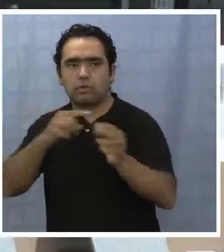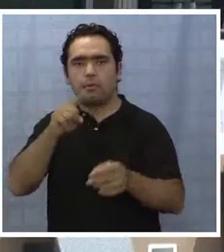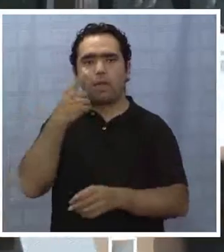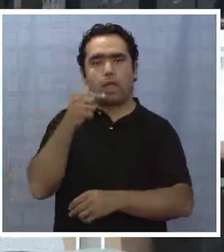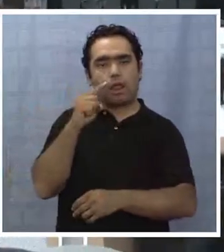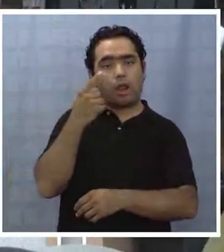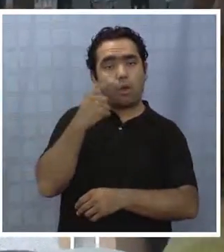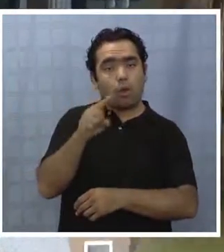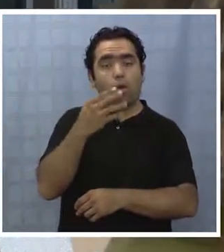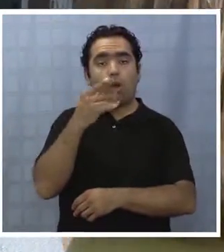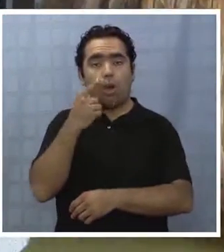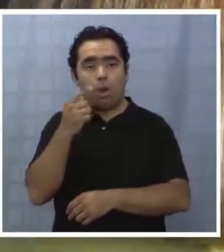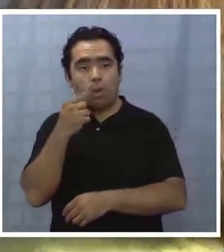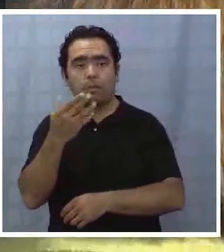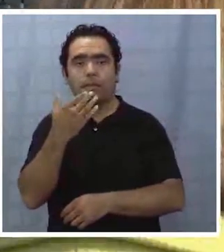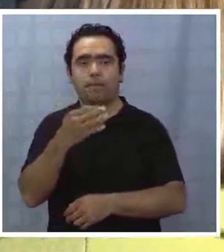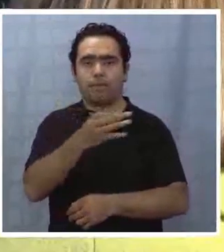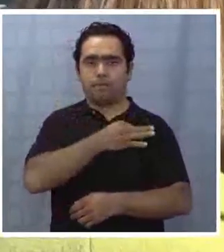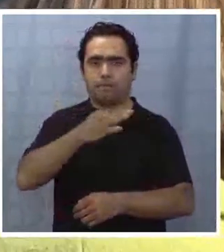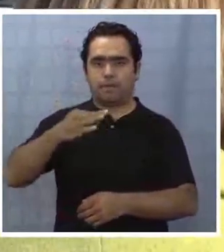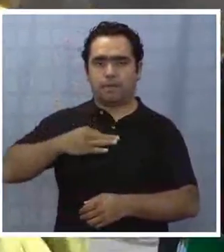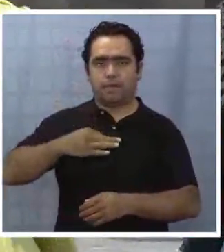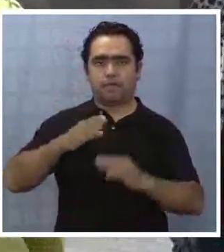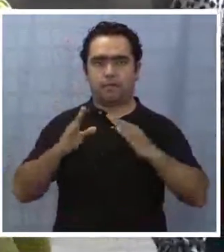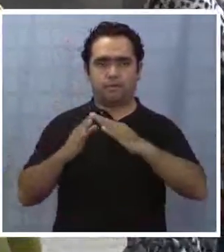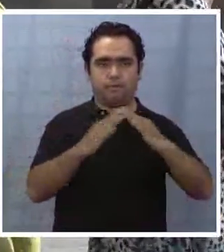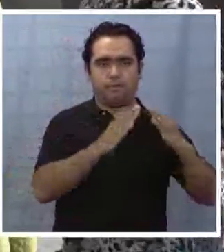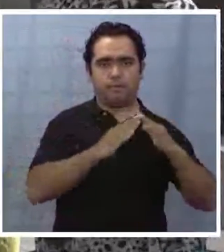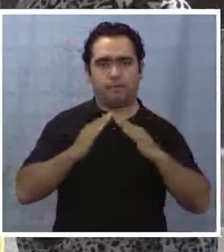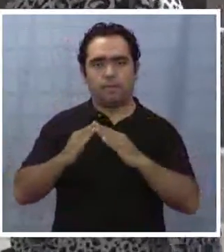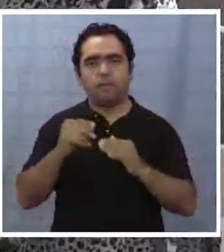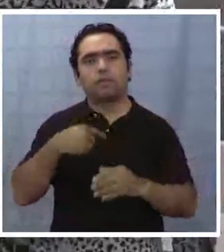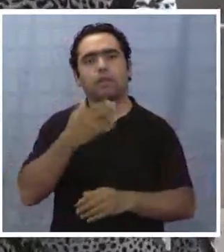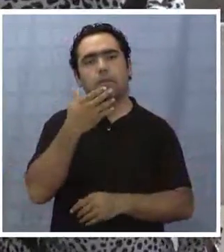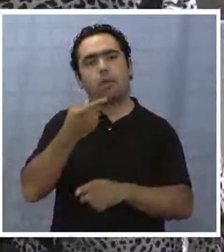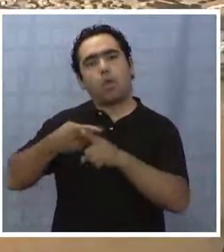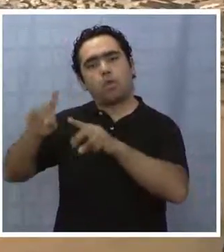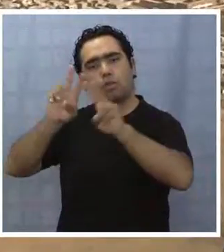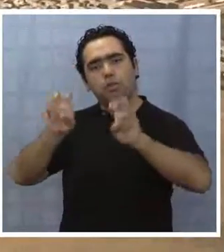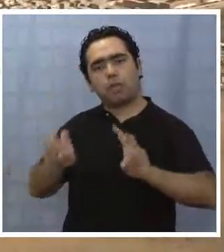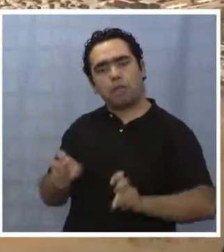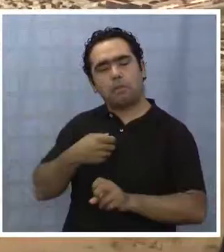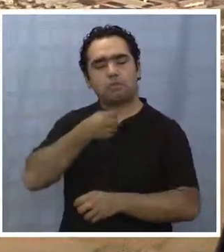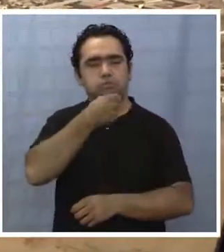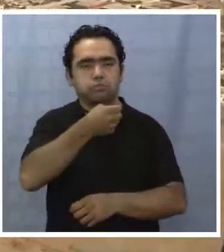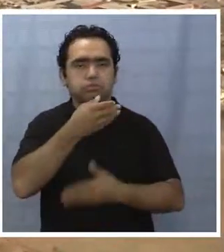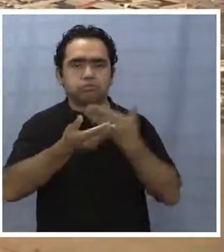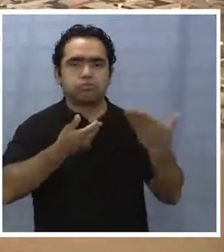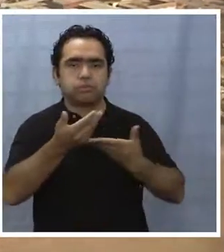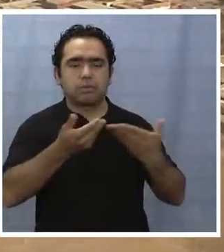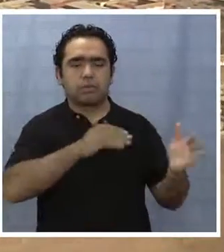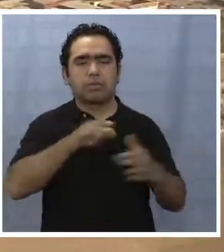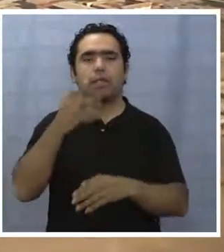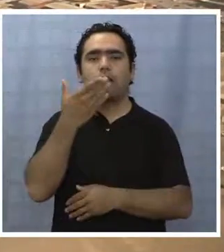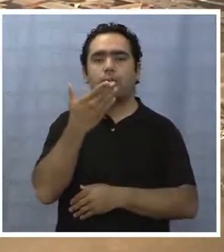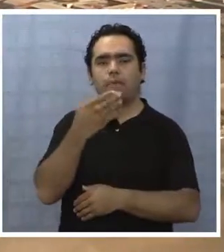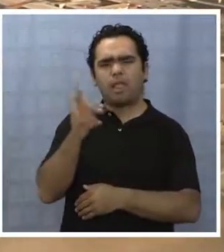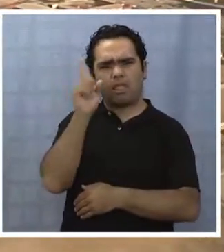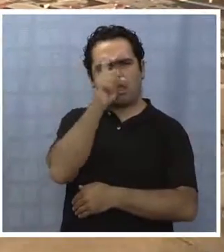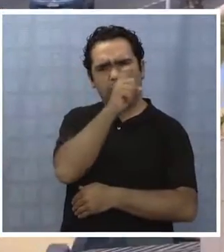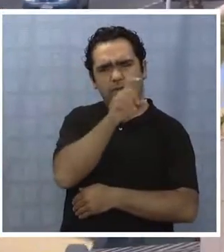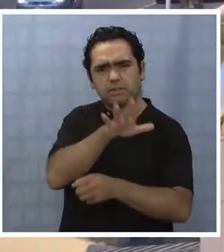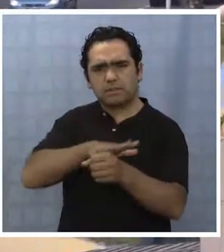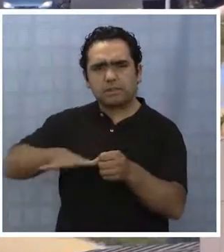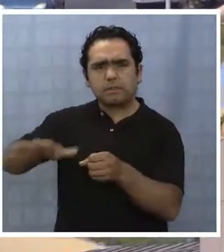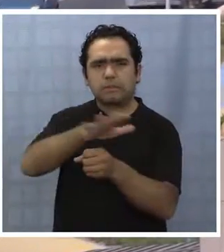es también ministro de Vivienda y Urbanismo, por lo que conversamos con él sobre otros temas. Uno de ellos, la difícil situación que viven